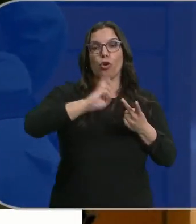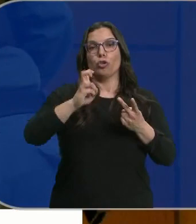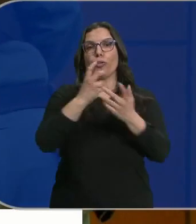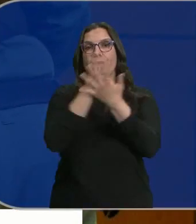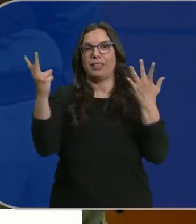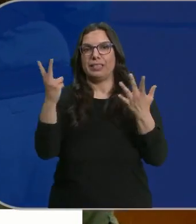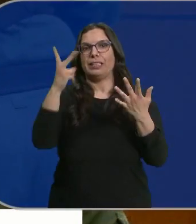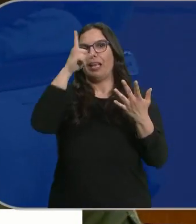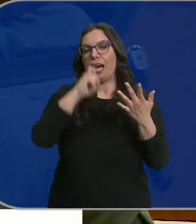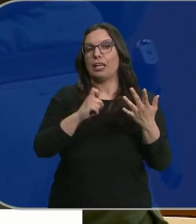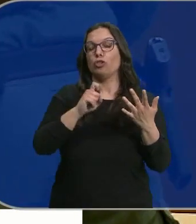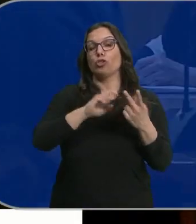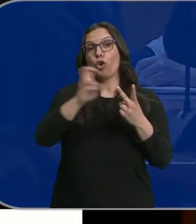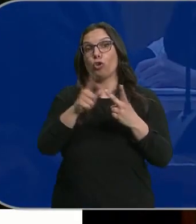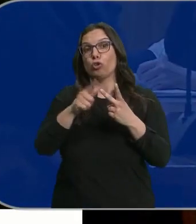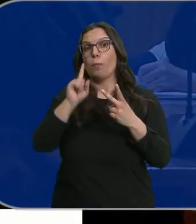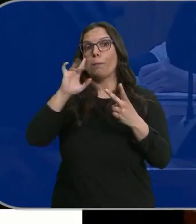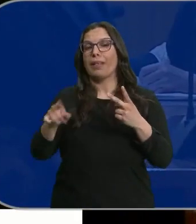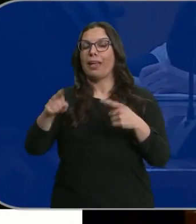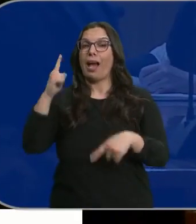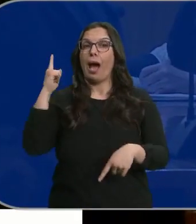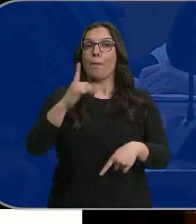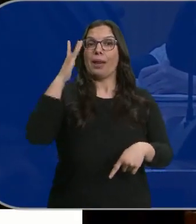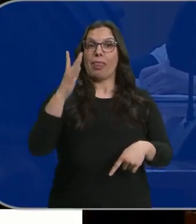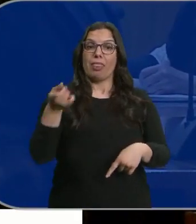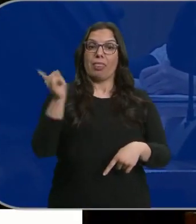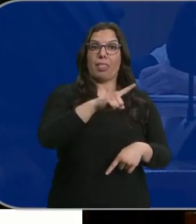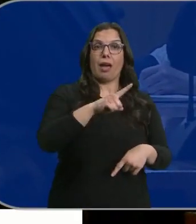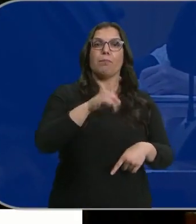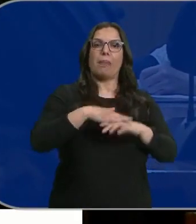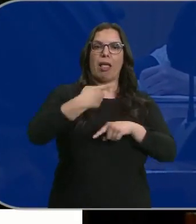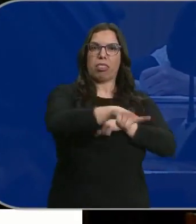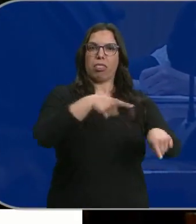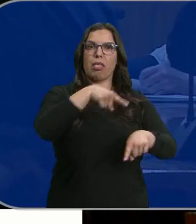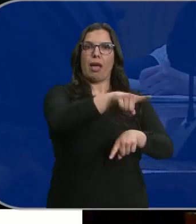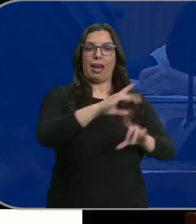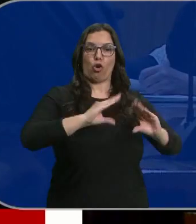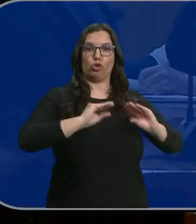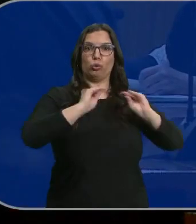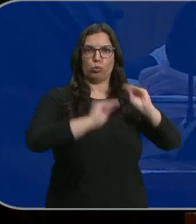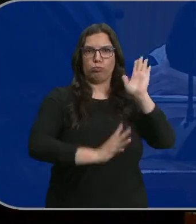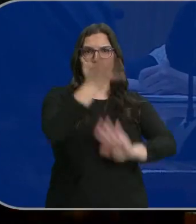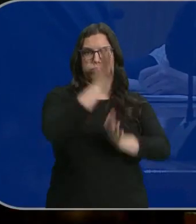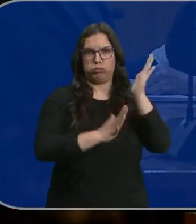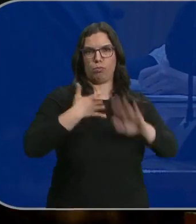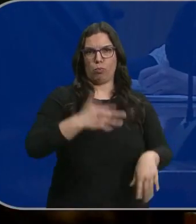17 para el otro recluso que supuestamente amenazó de muerte al primero para que prendiera fuego al colchón de su celda.